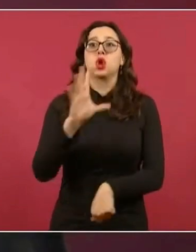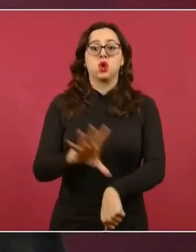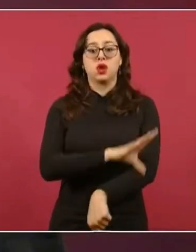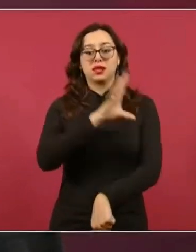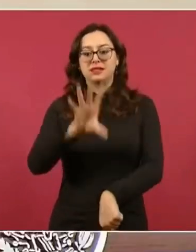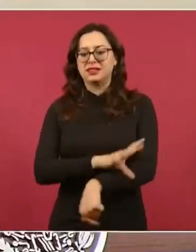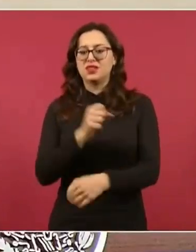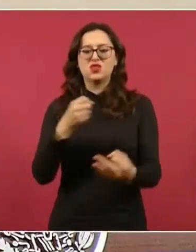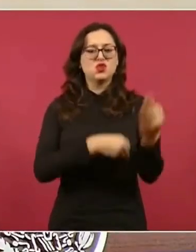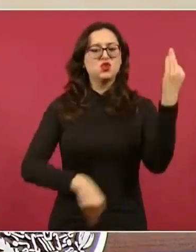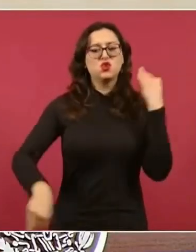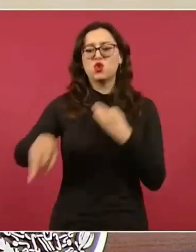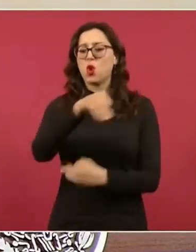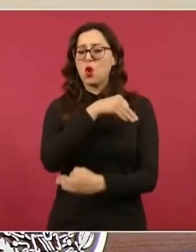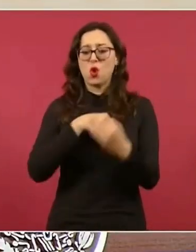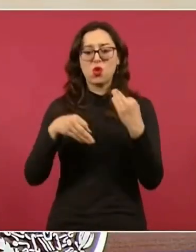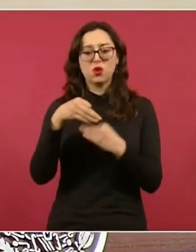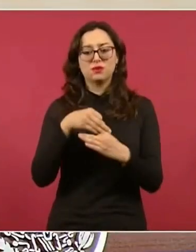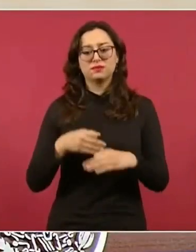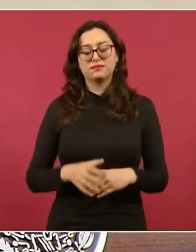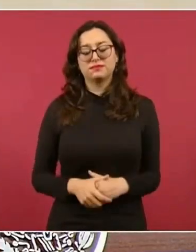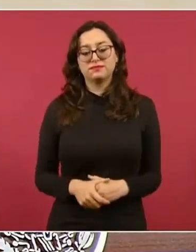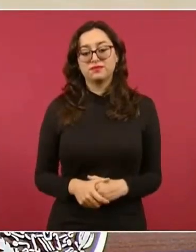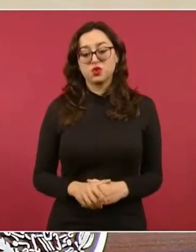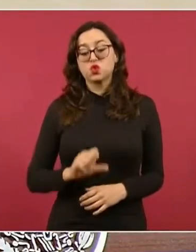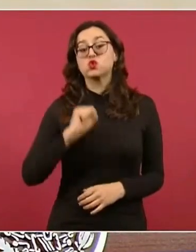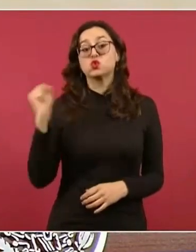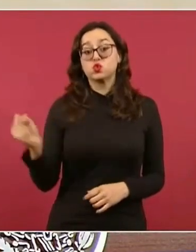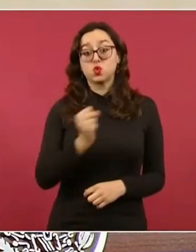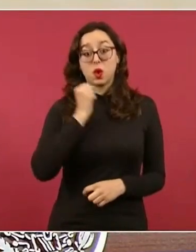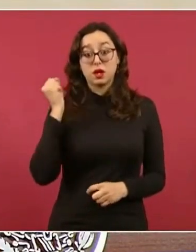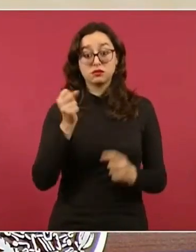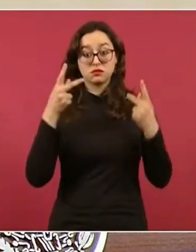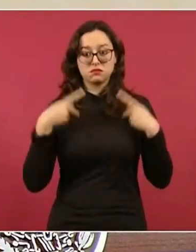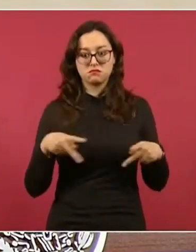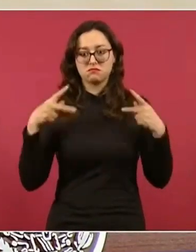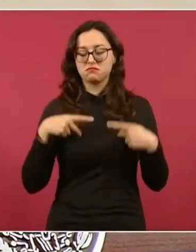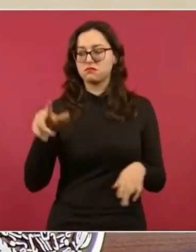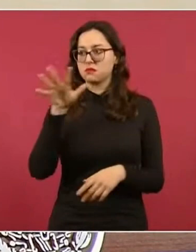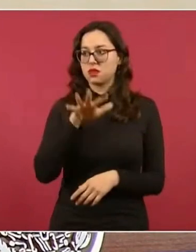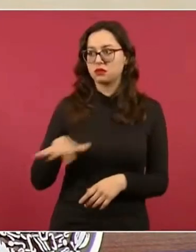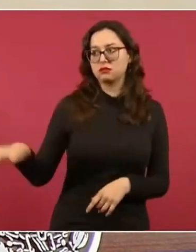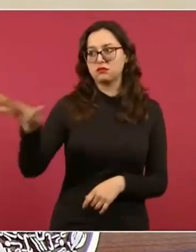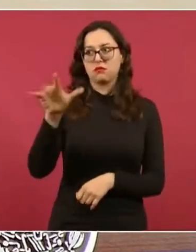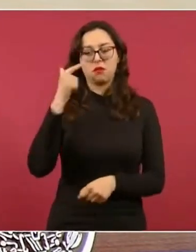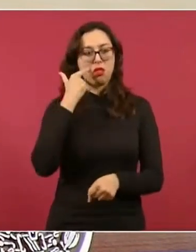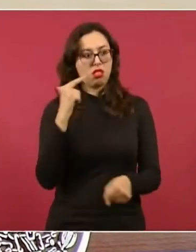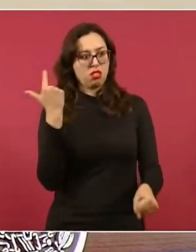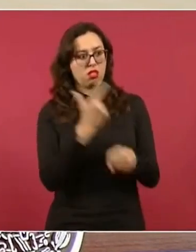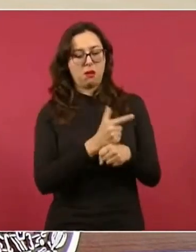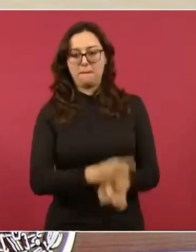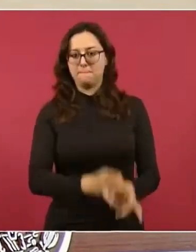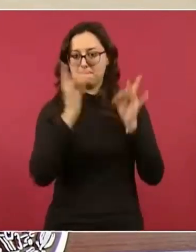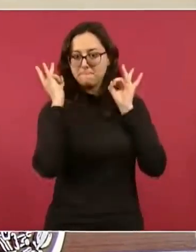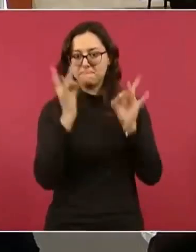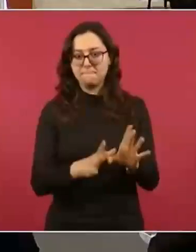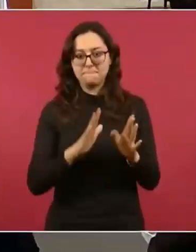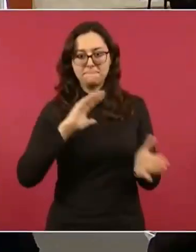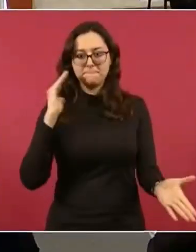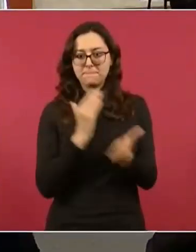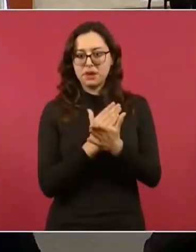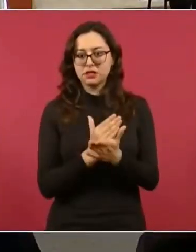Afortunadamente, el pueblo de México dijo basta y inició